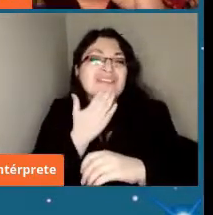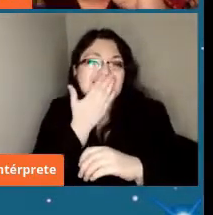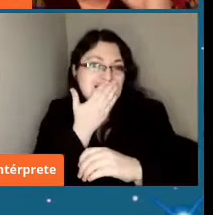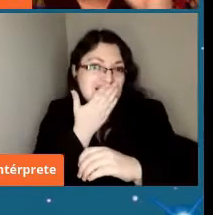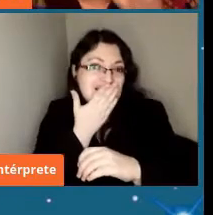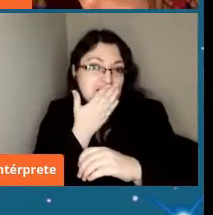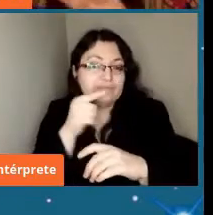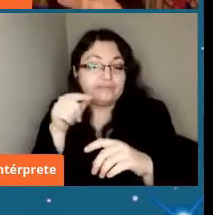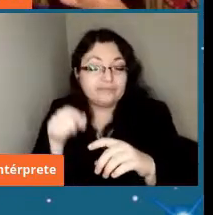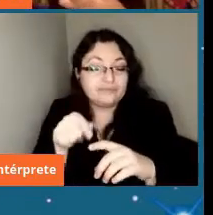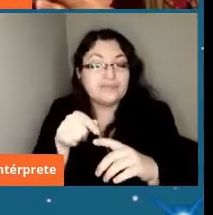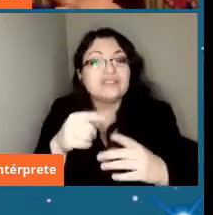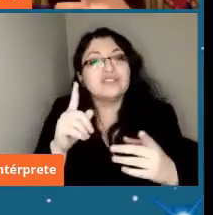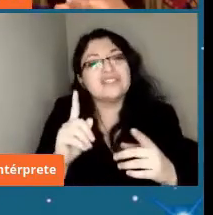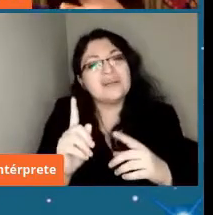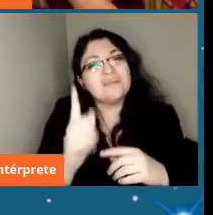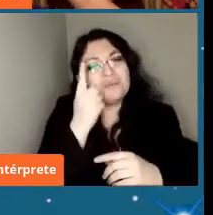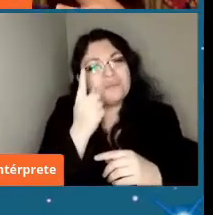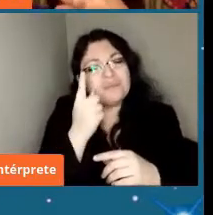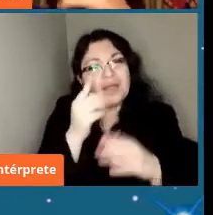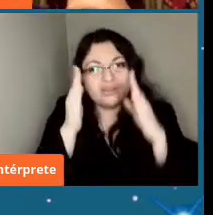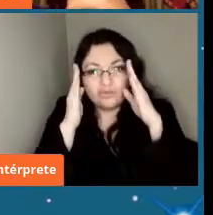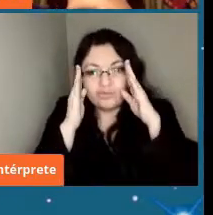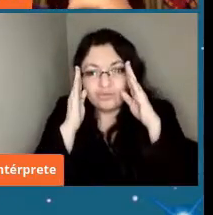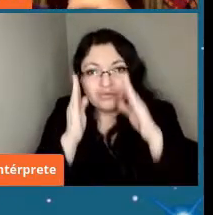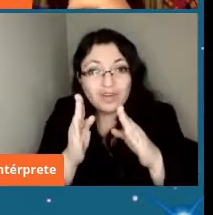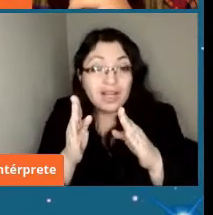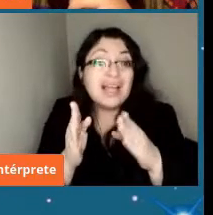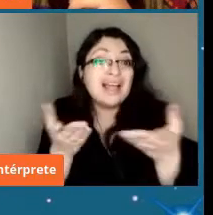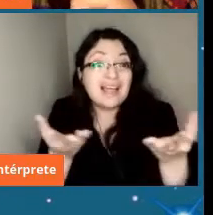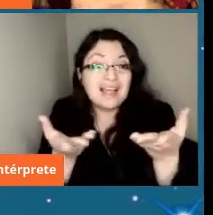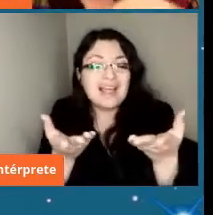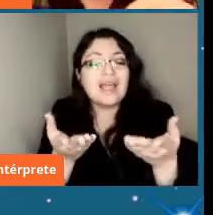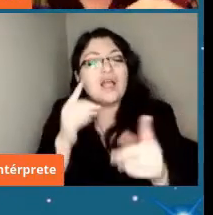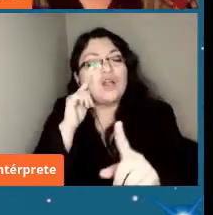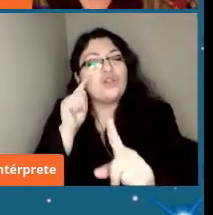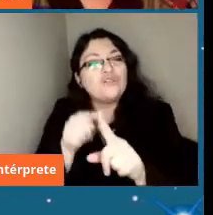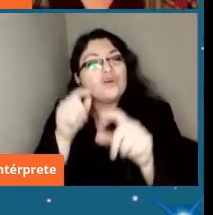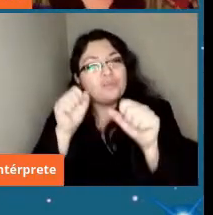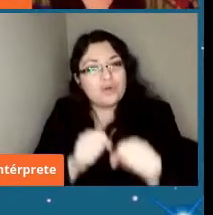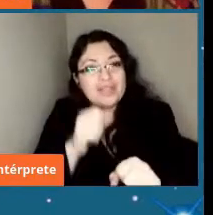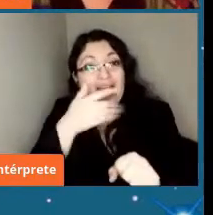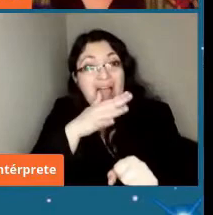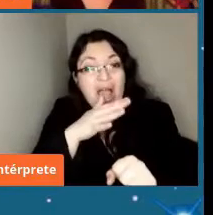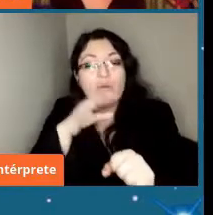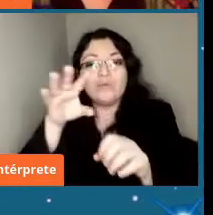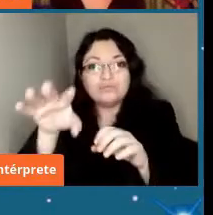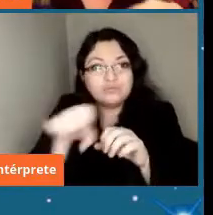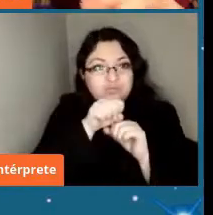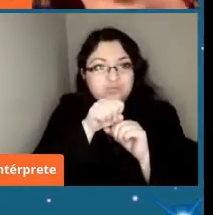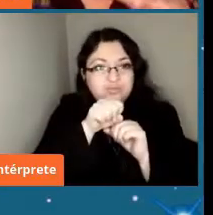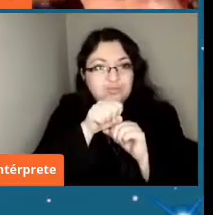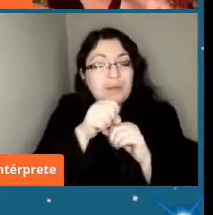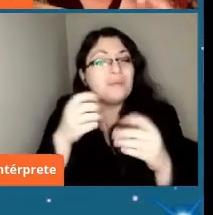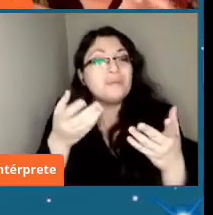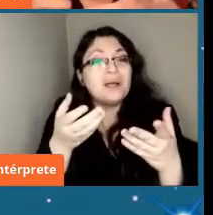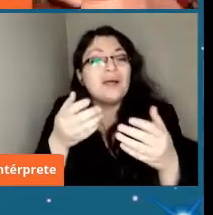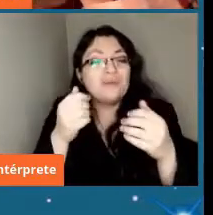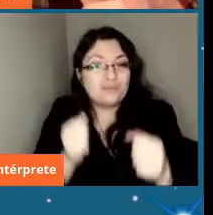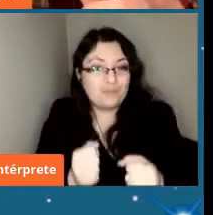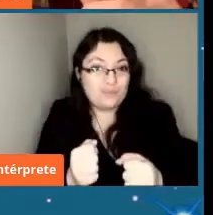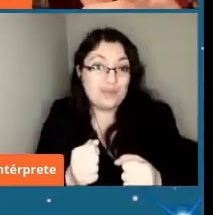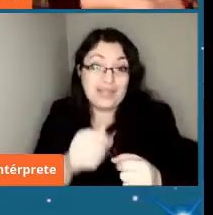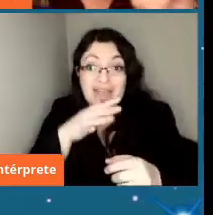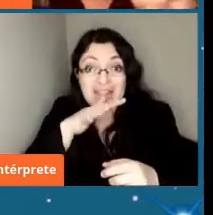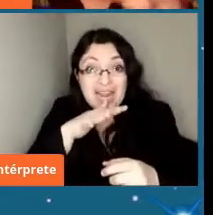el primer foco va a ser poder capturar agua con estas misiones para poder entonces del